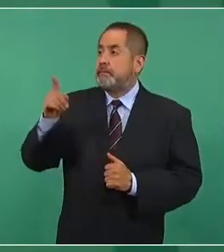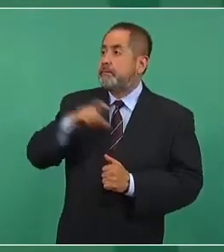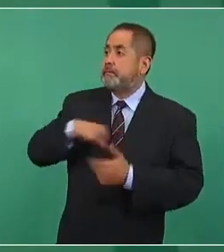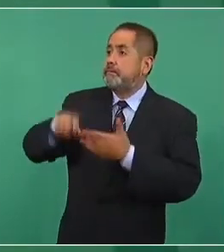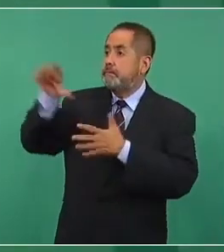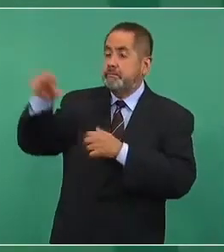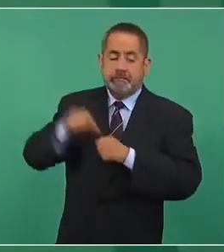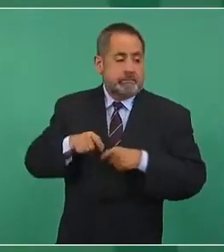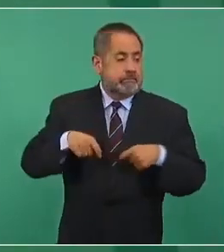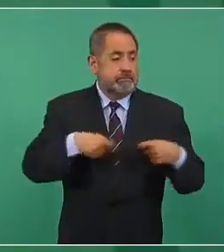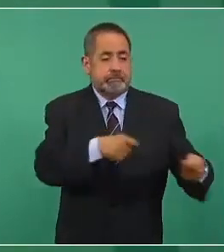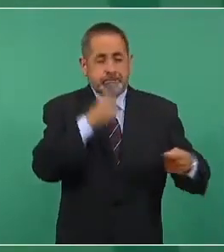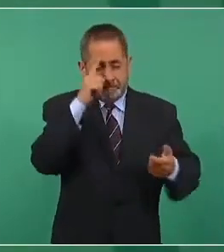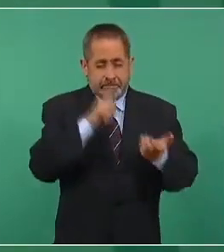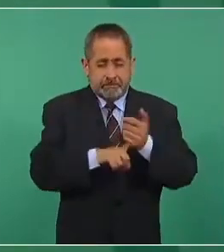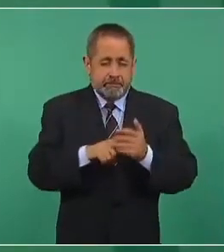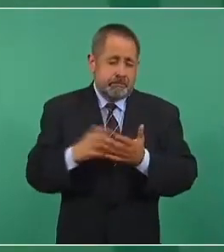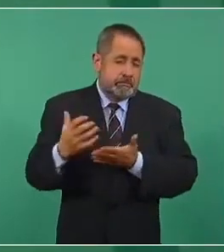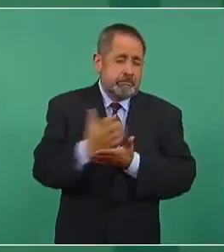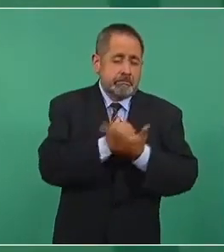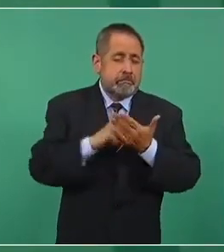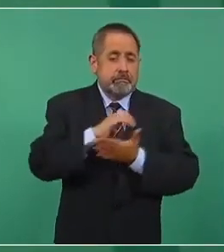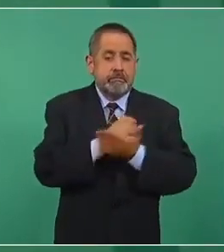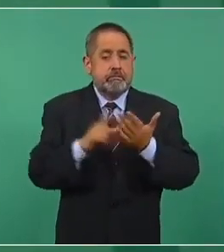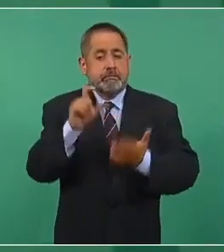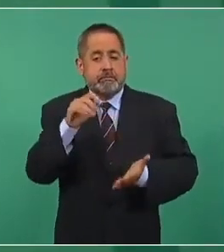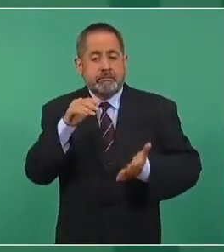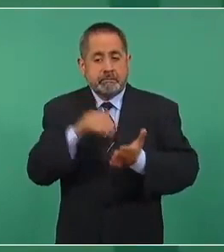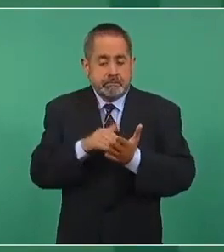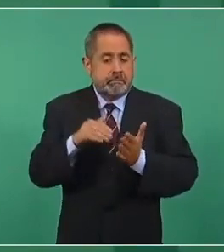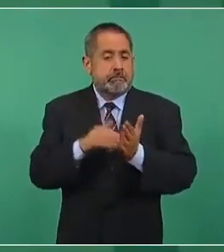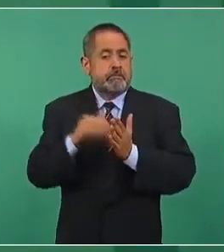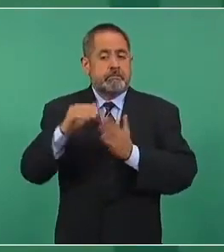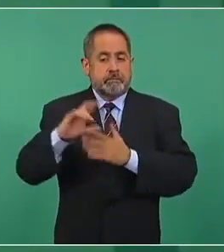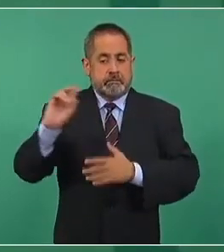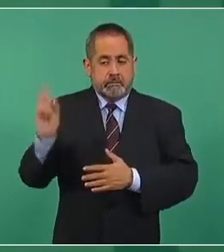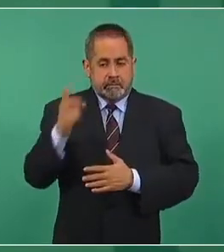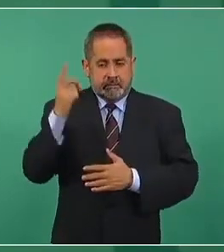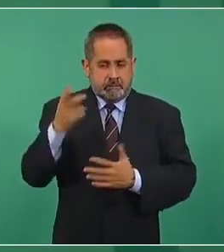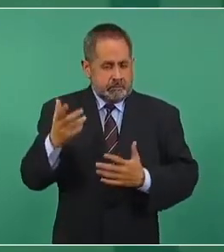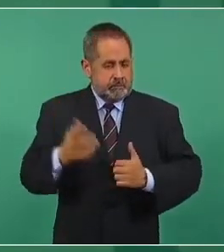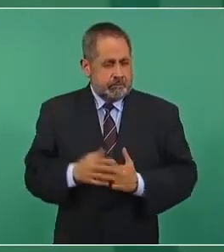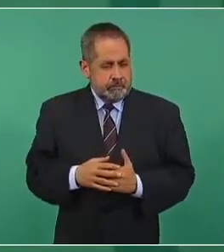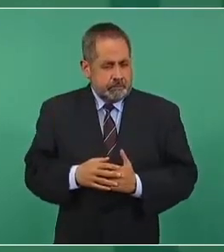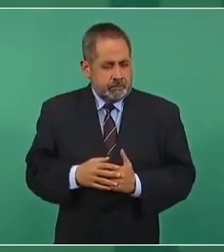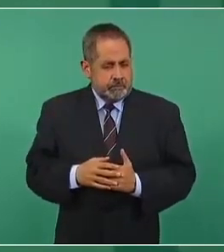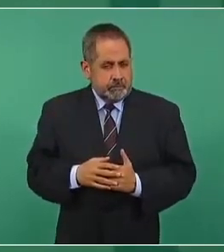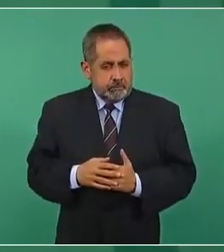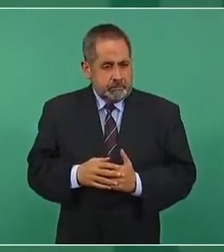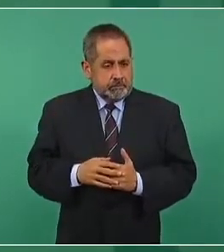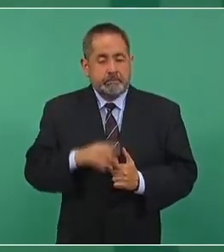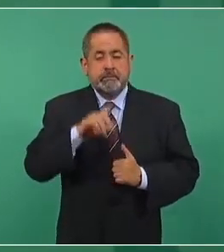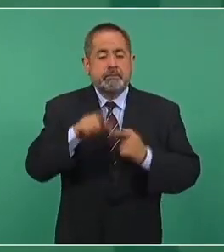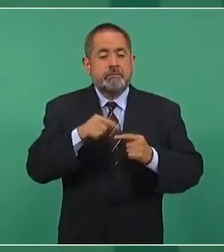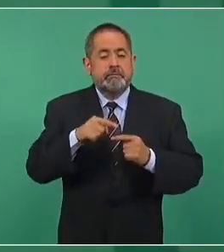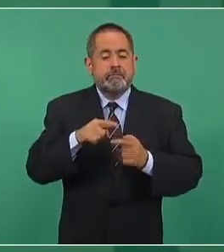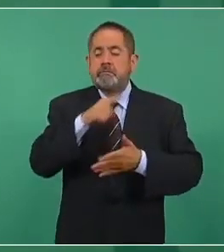Un contrato de más de 20 mil millones de dólares, que luego lo cancelan